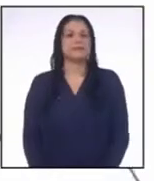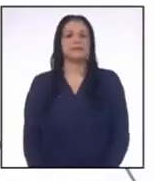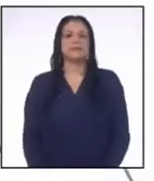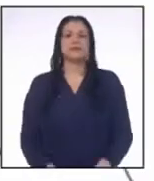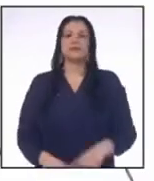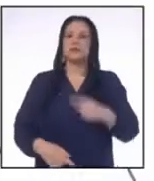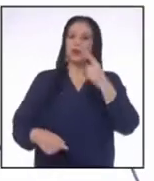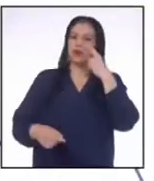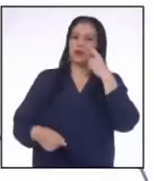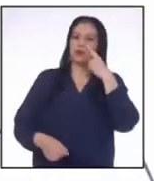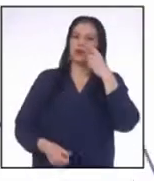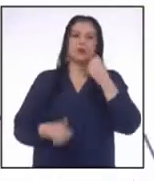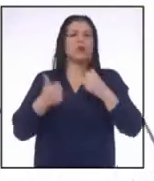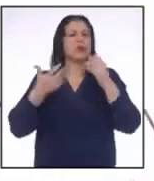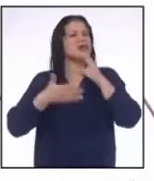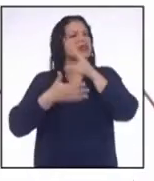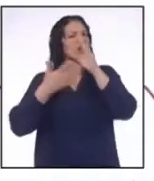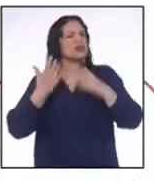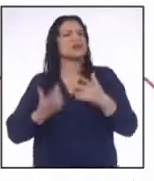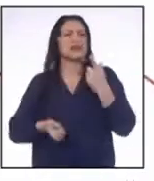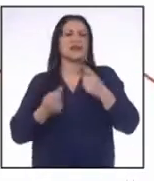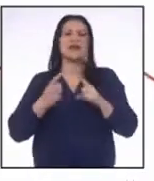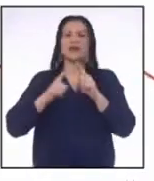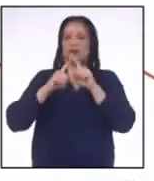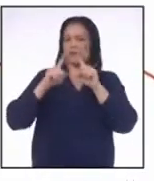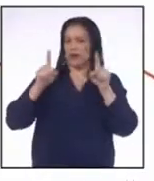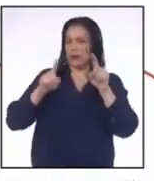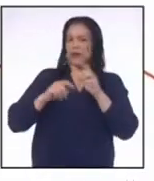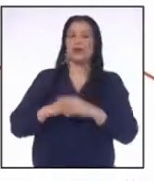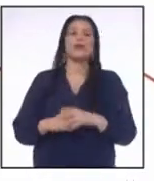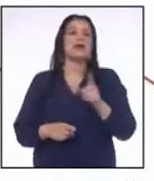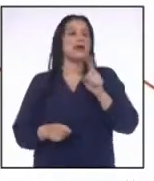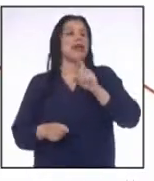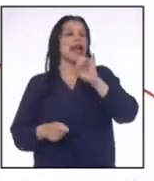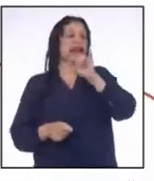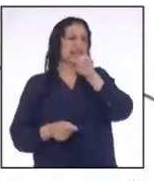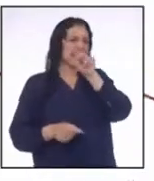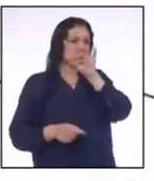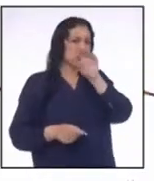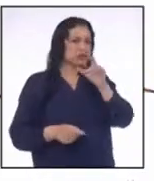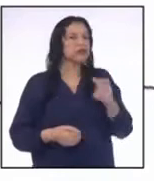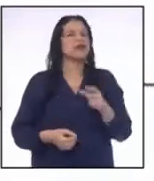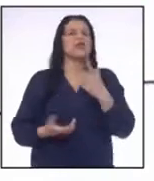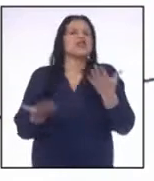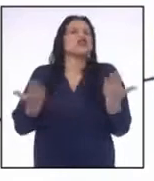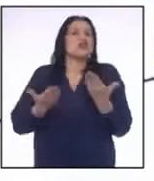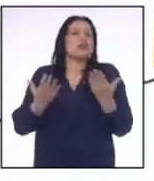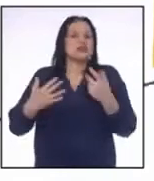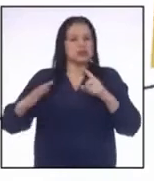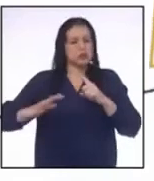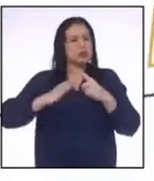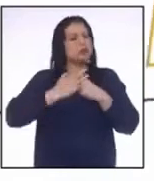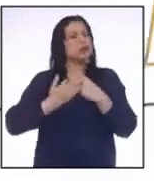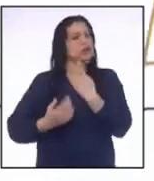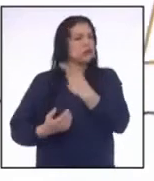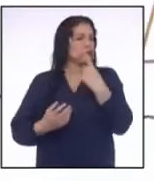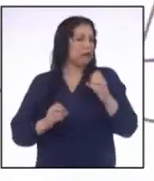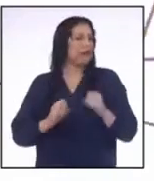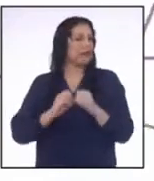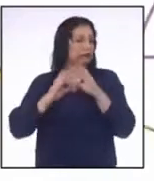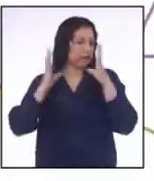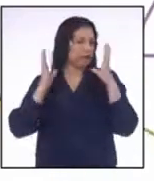Reconocemos las propiedades de las desigualdades e inequaciones lineales en situaciones cotidianas.